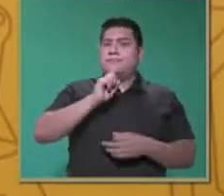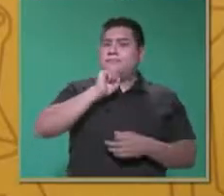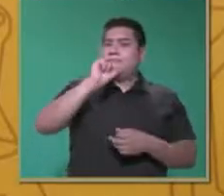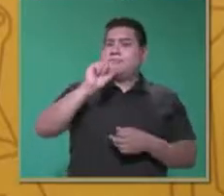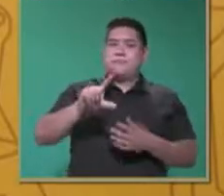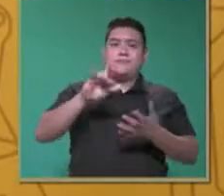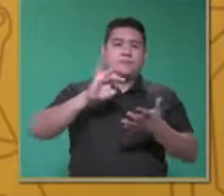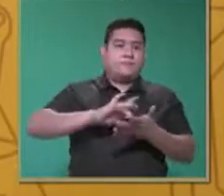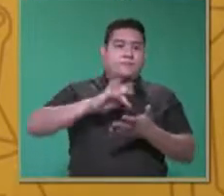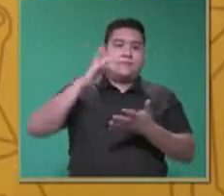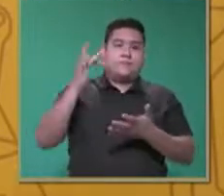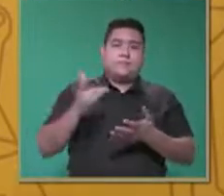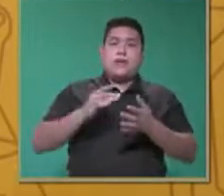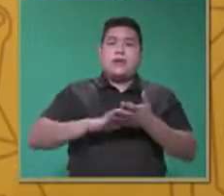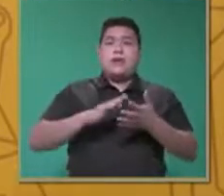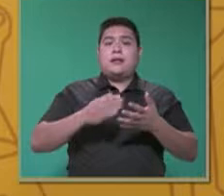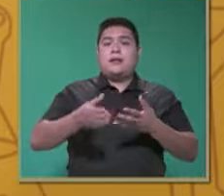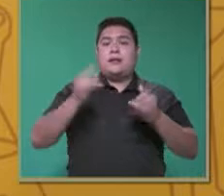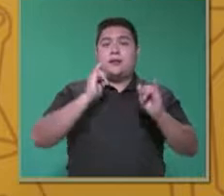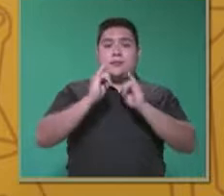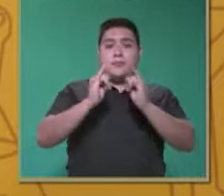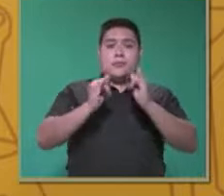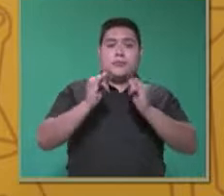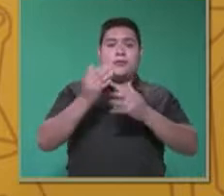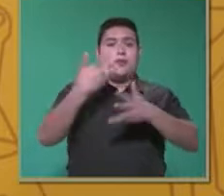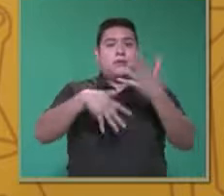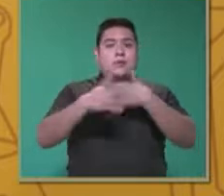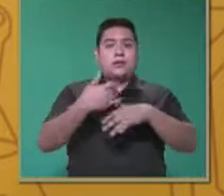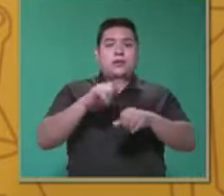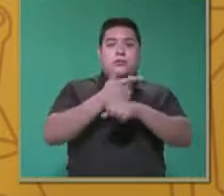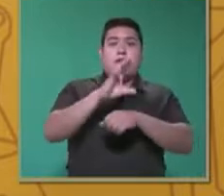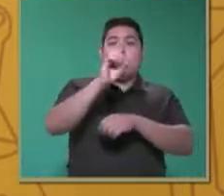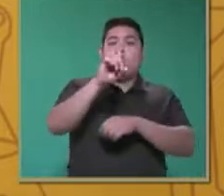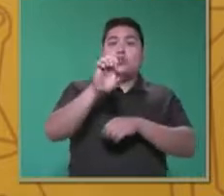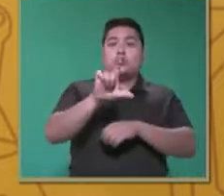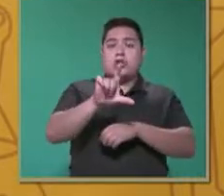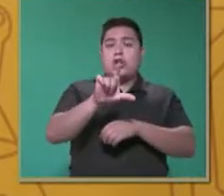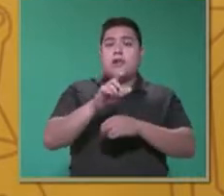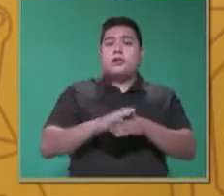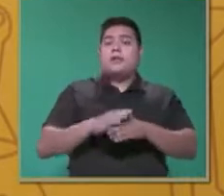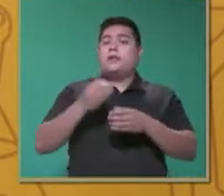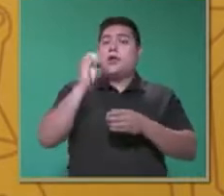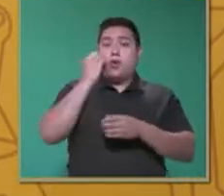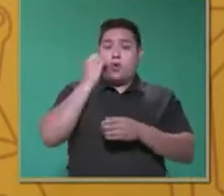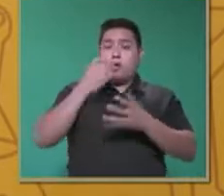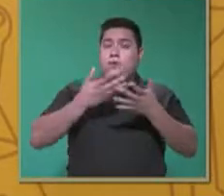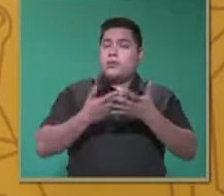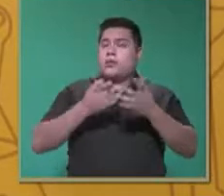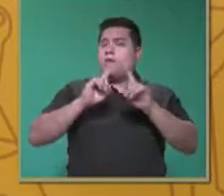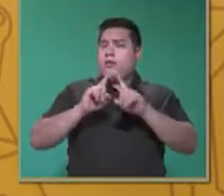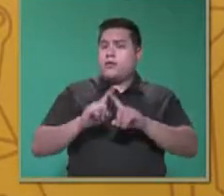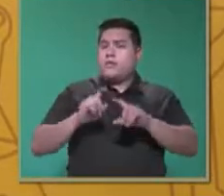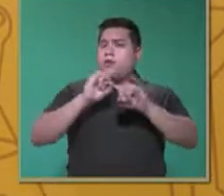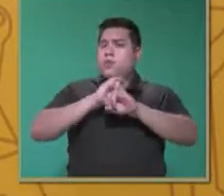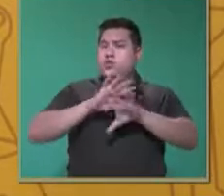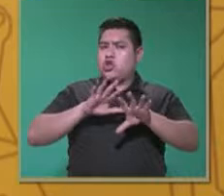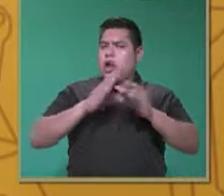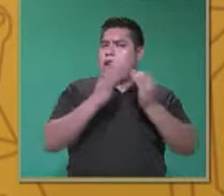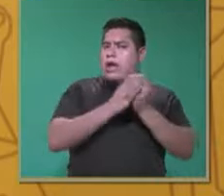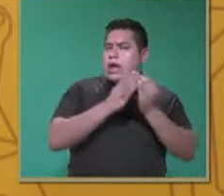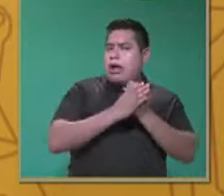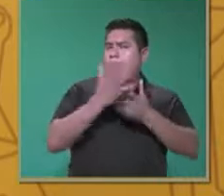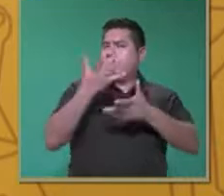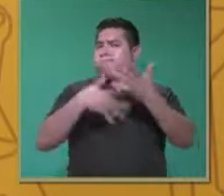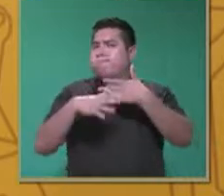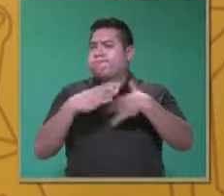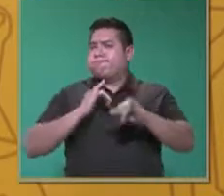agradecemos a nuestro intérprete, el licenciado Ciel Domínguez, quien tiene a bien estar compartiendo con ustedes esta